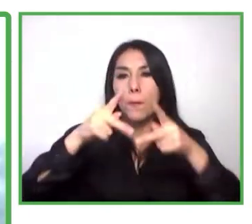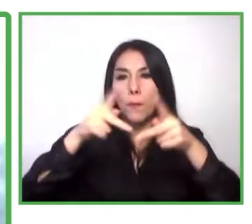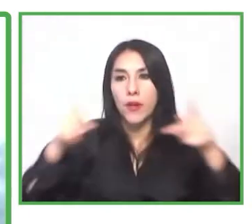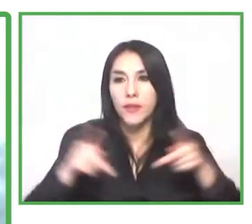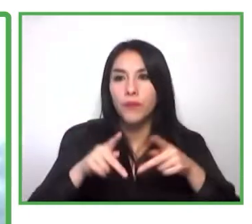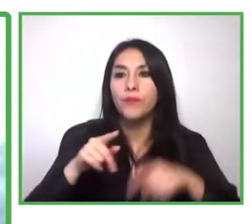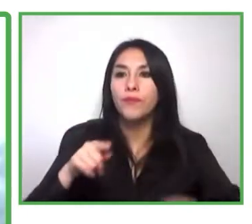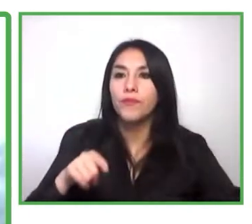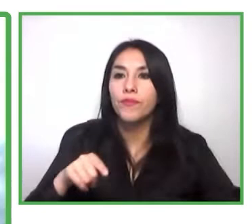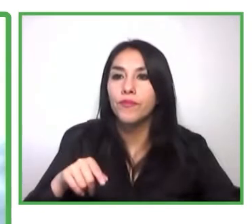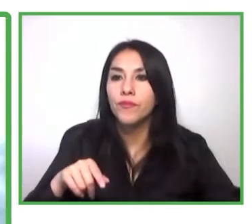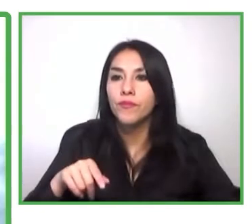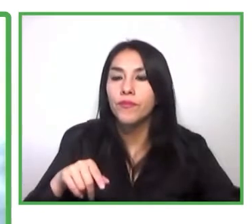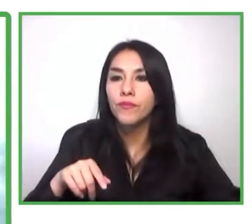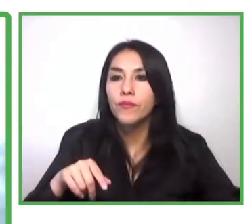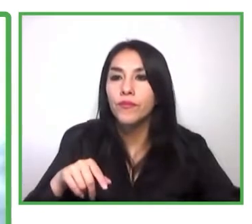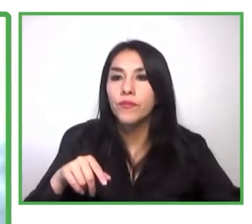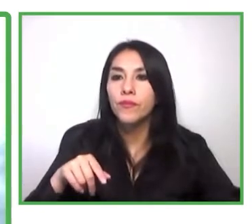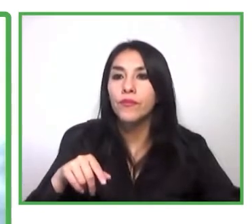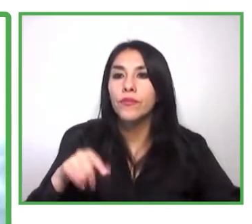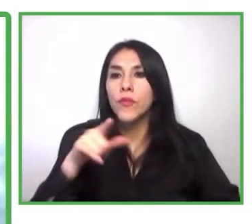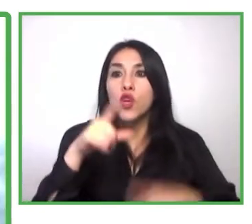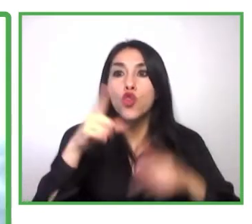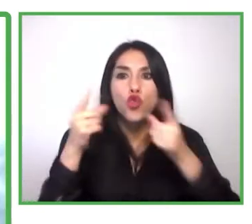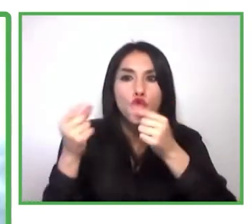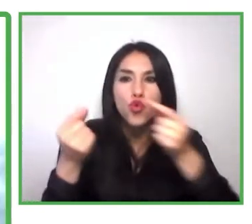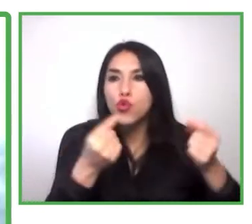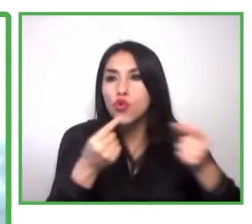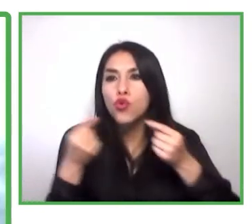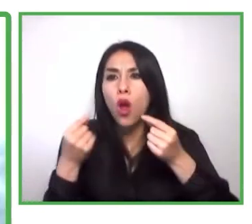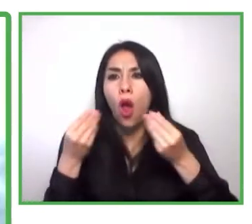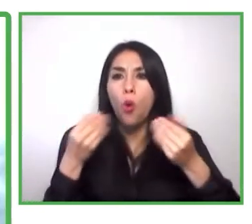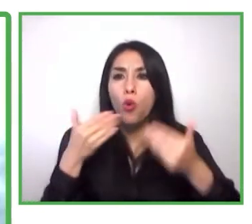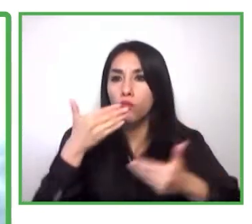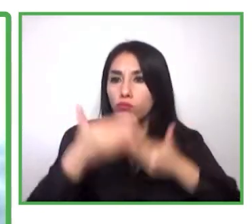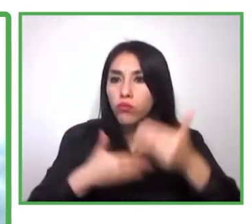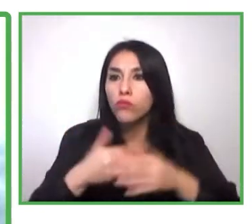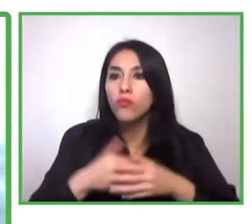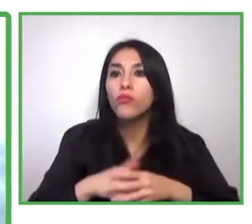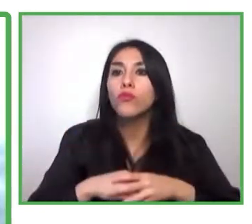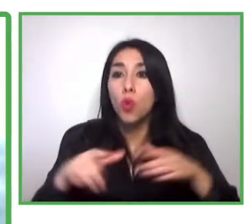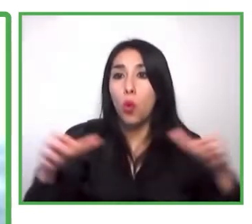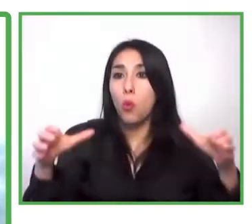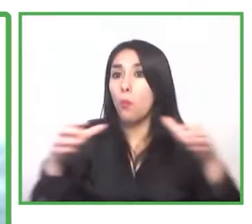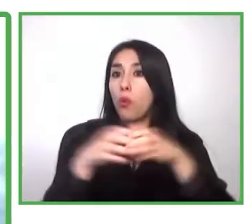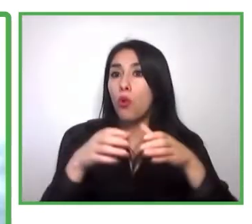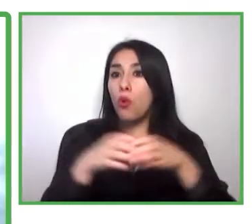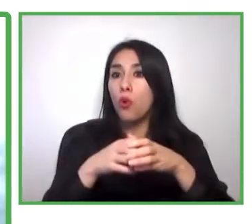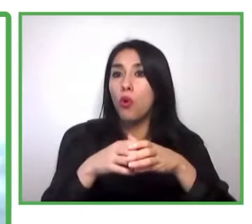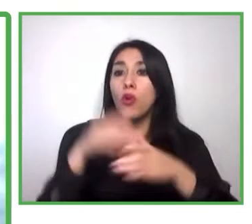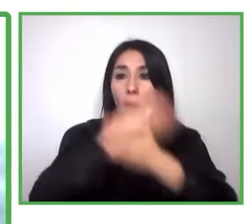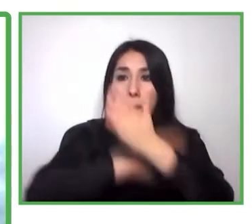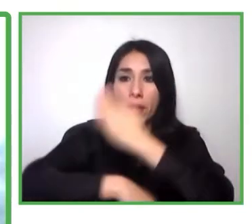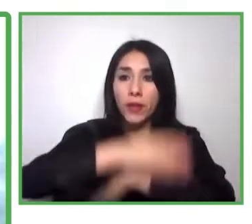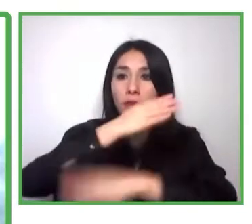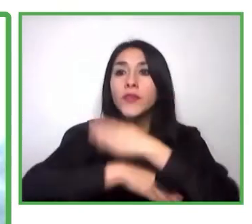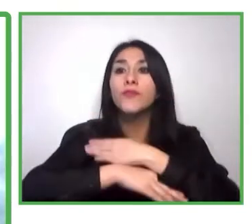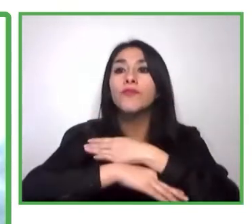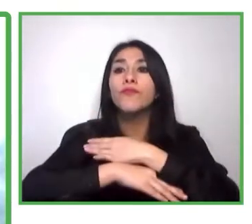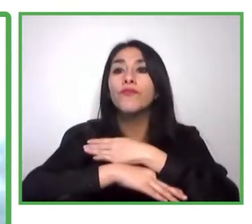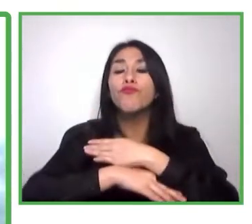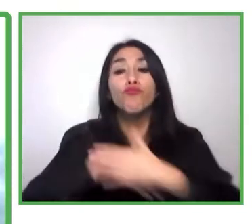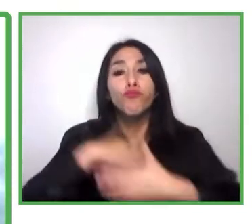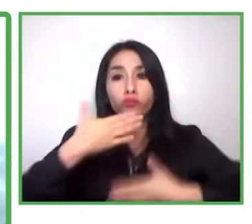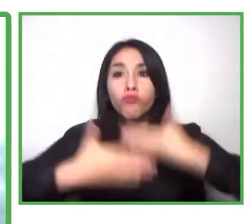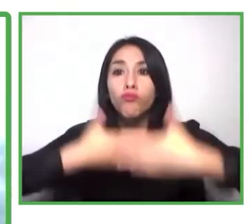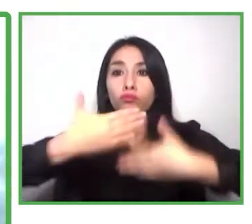el tema de la incorporación de personas con discapacidad en fuerza laboral ha ido avanzando. En este panel, que se ha denominado plataformas de